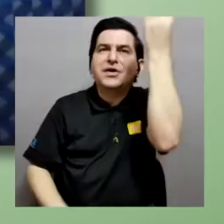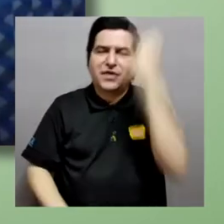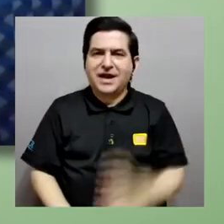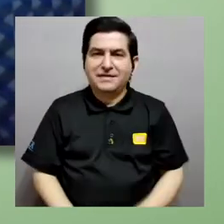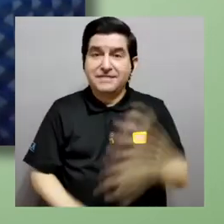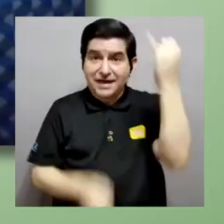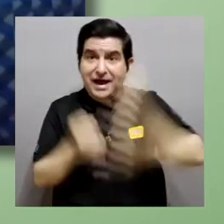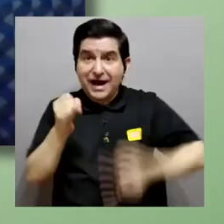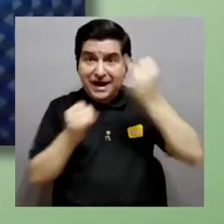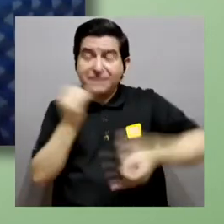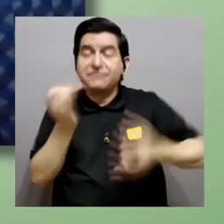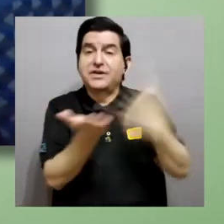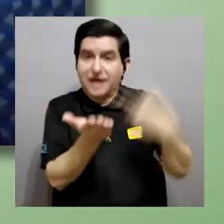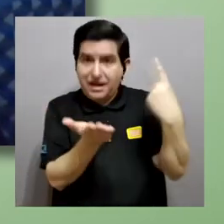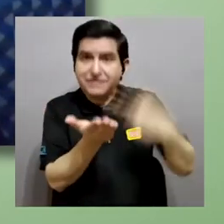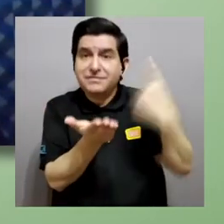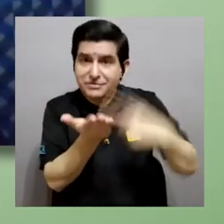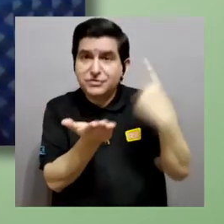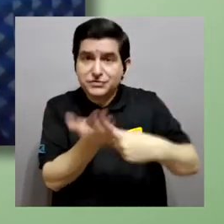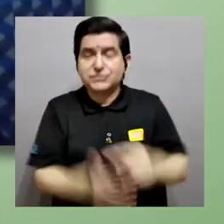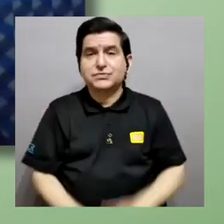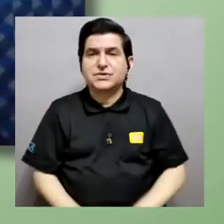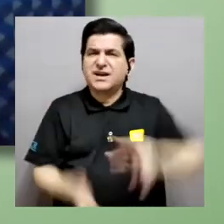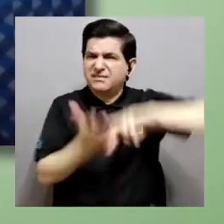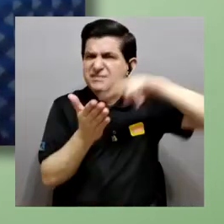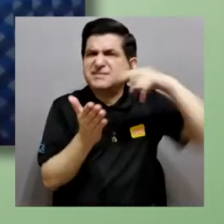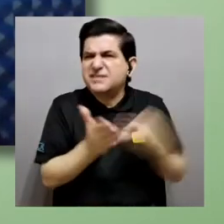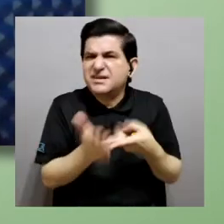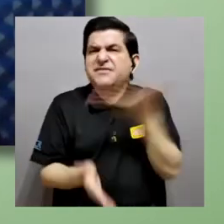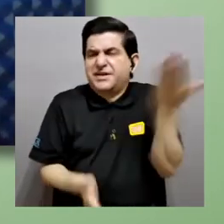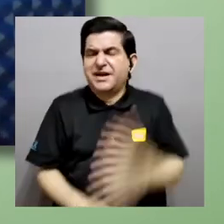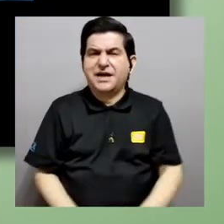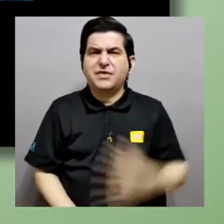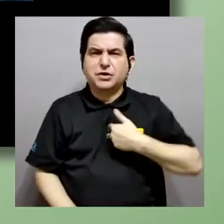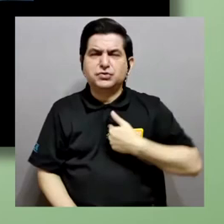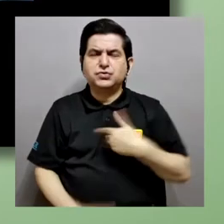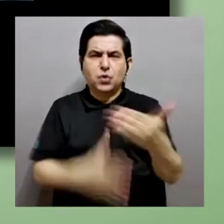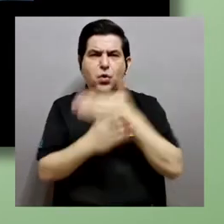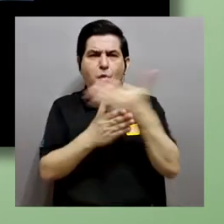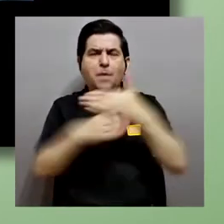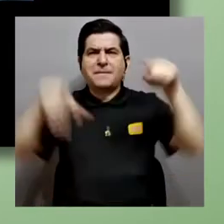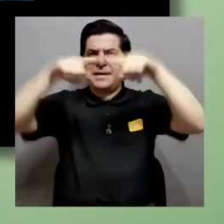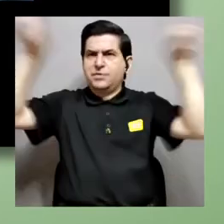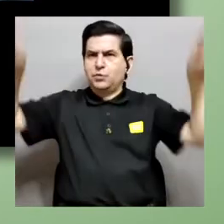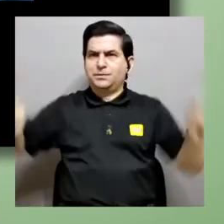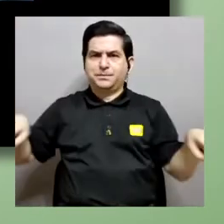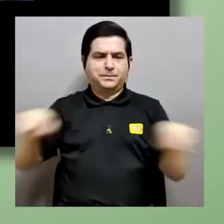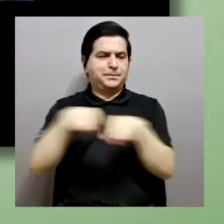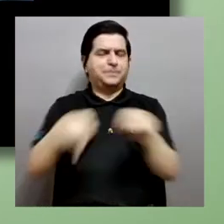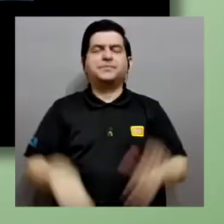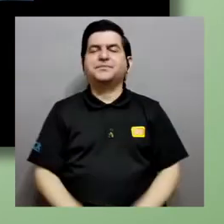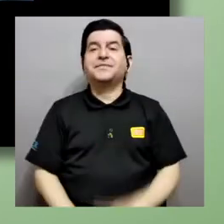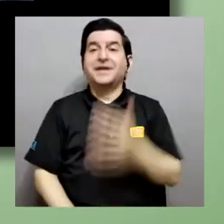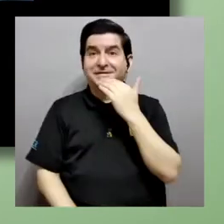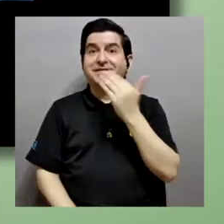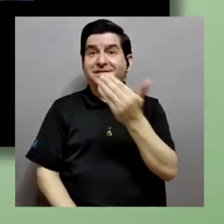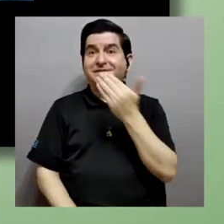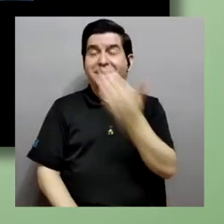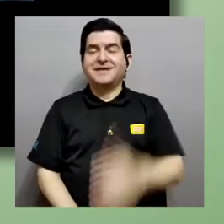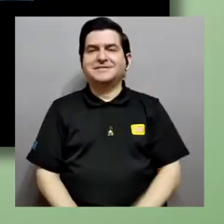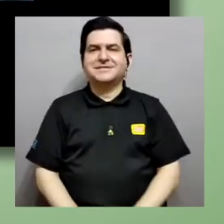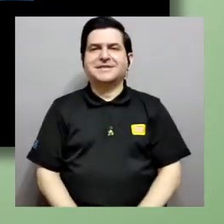discutirlos lo que significa. Ahora voy a compartirles un momento la pantalla. Muchísimas gracias. El título simulación